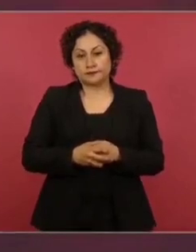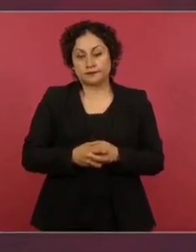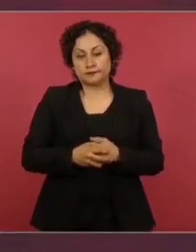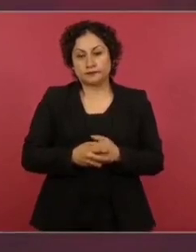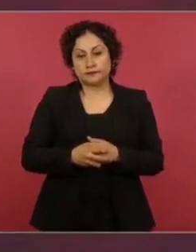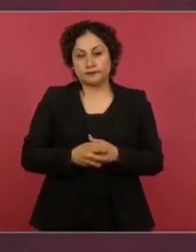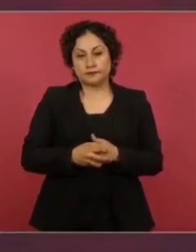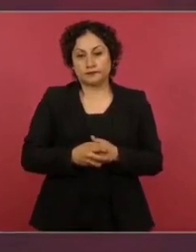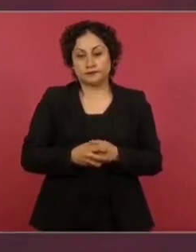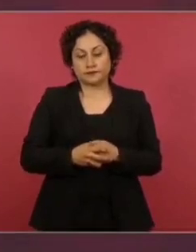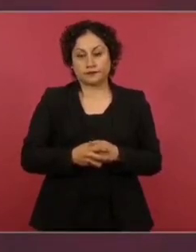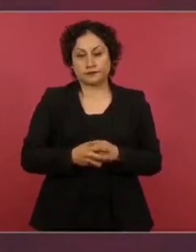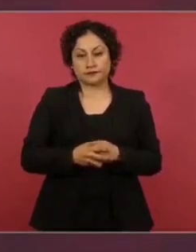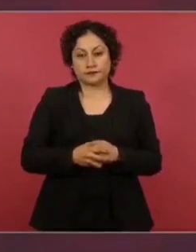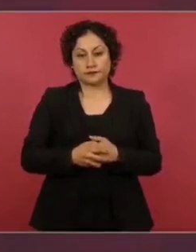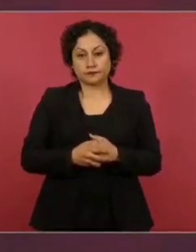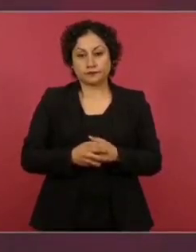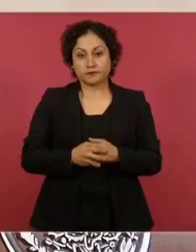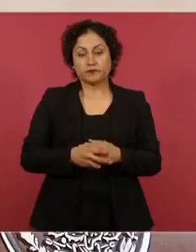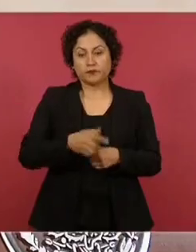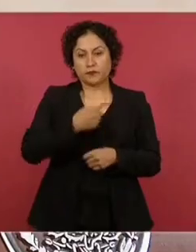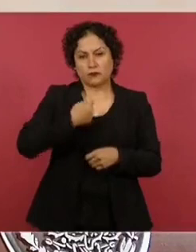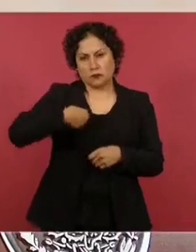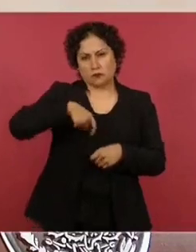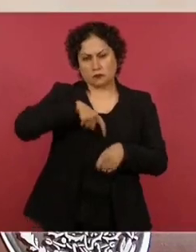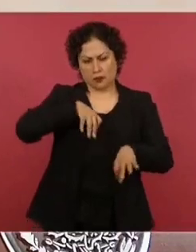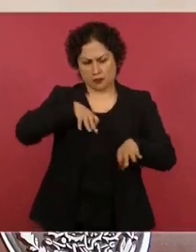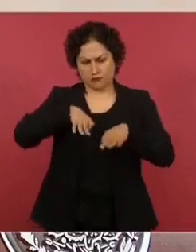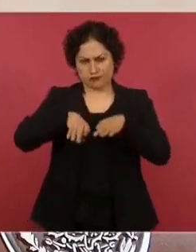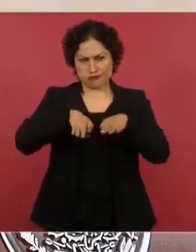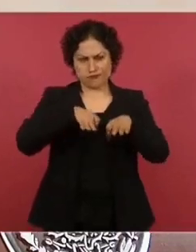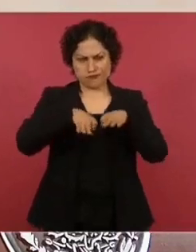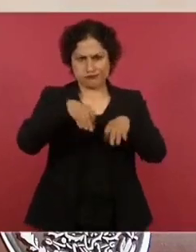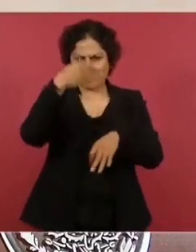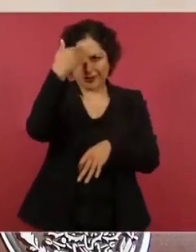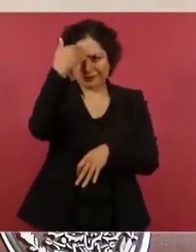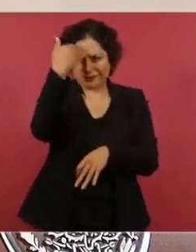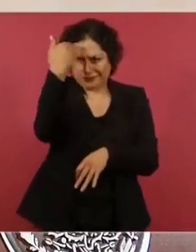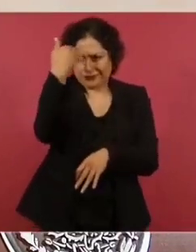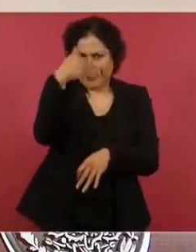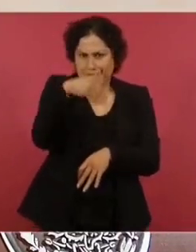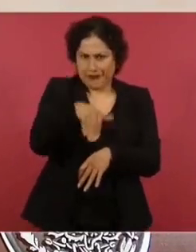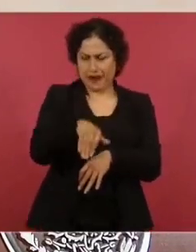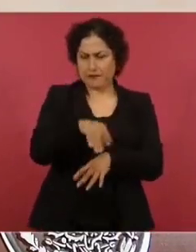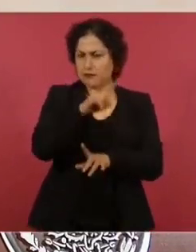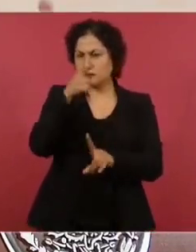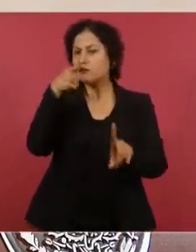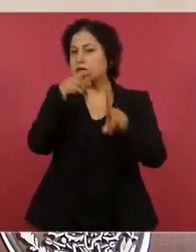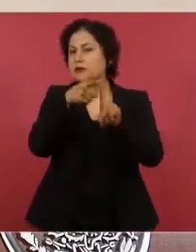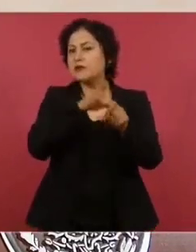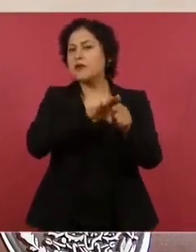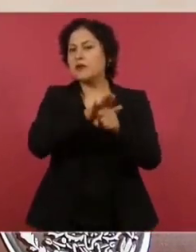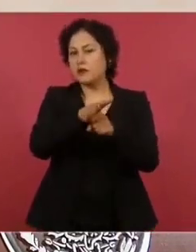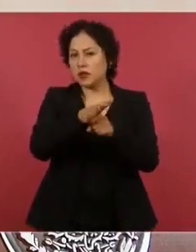trabajar para hacer las cosas